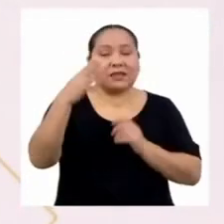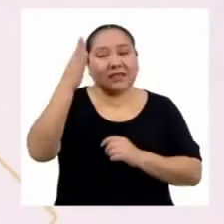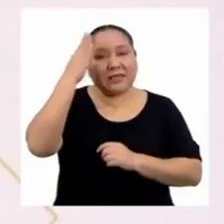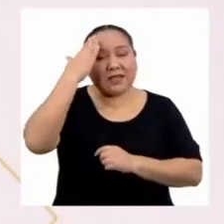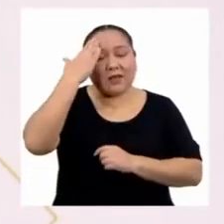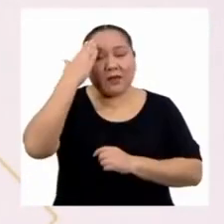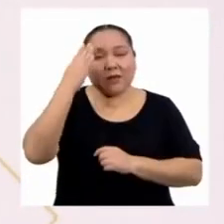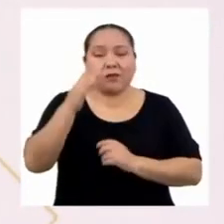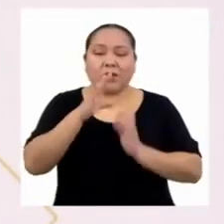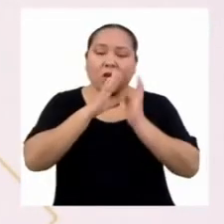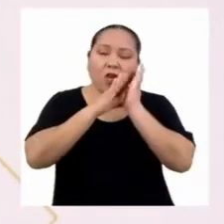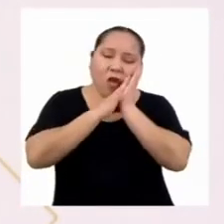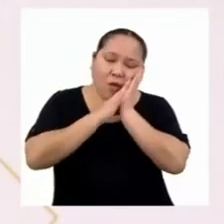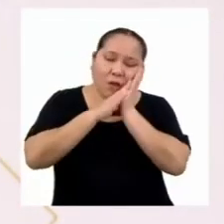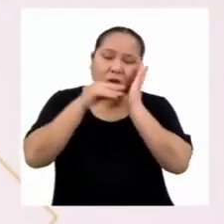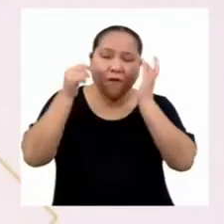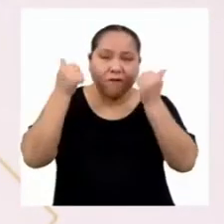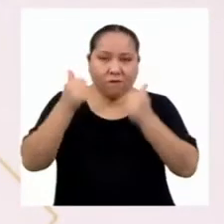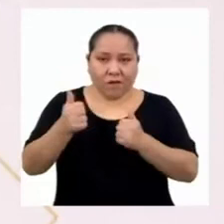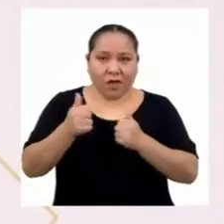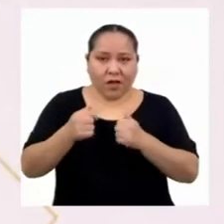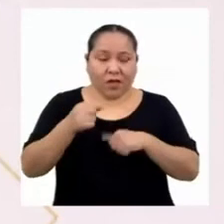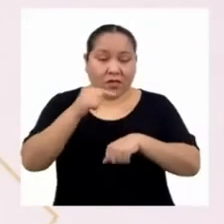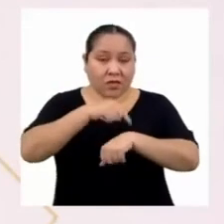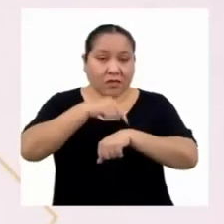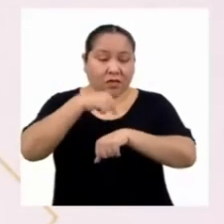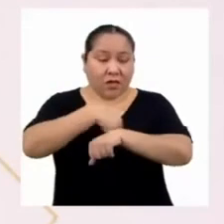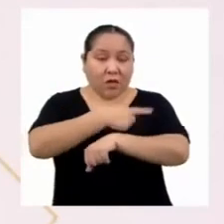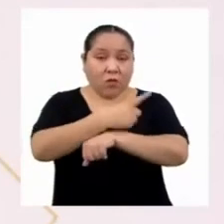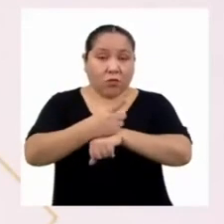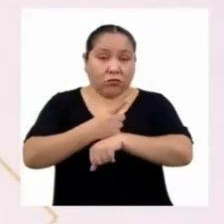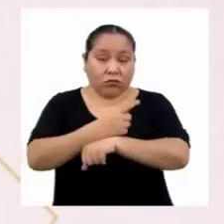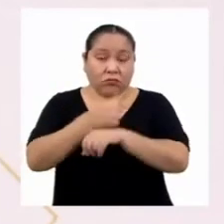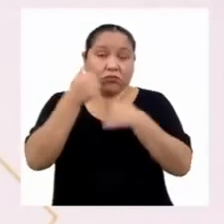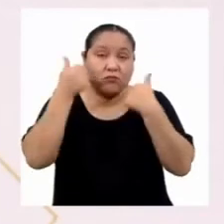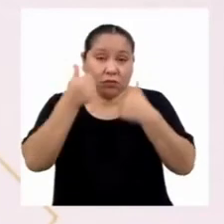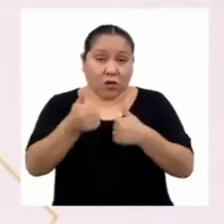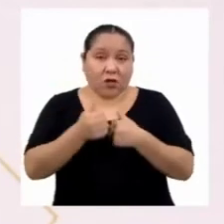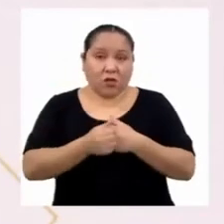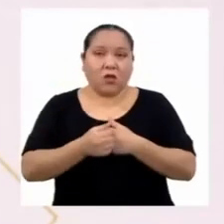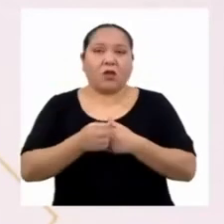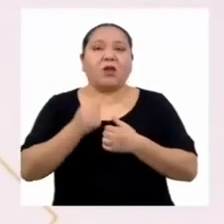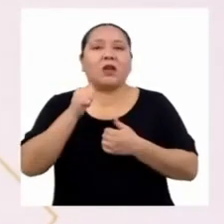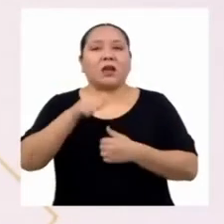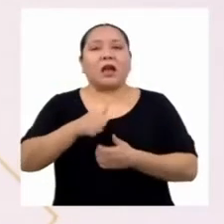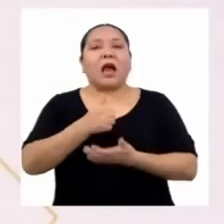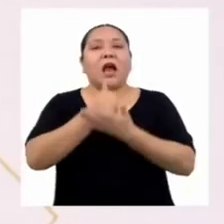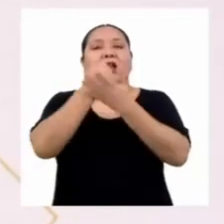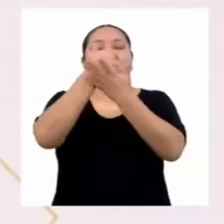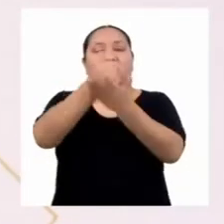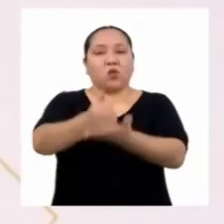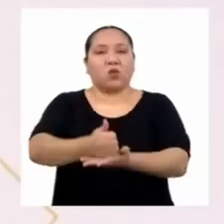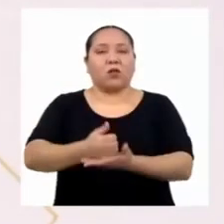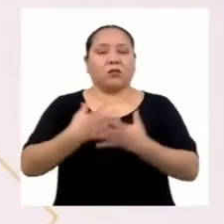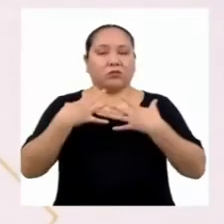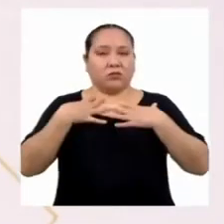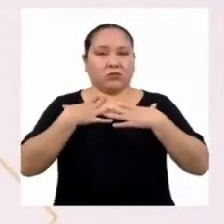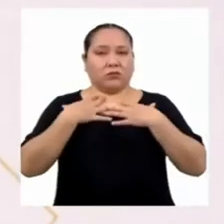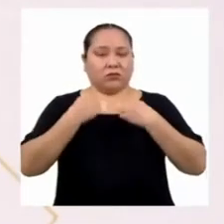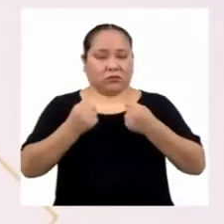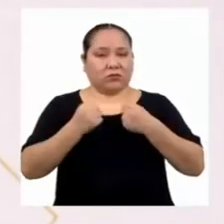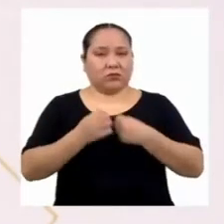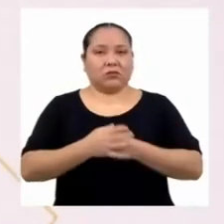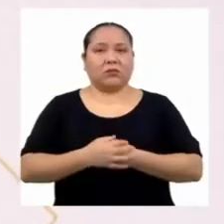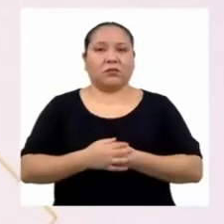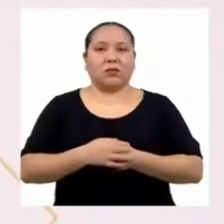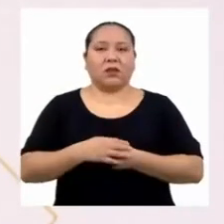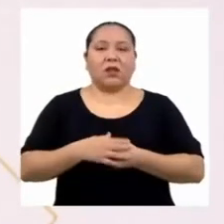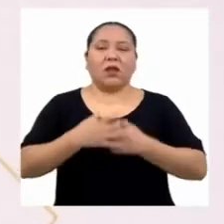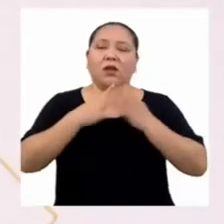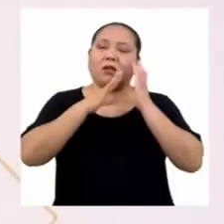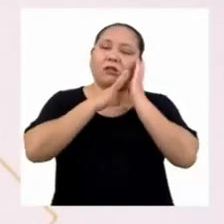bien y suficiente tiempo es importante para el bienestar. Durante las horas de sueño, el cuerpo hace lo necesario para estar